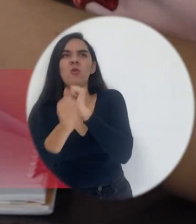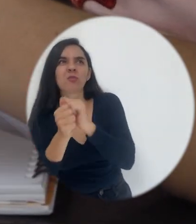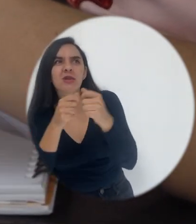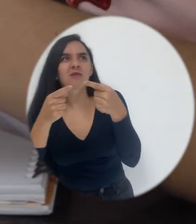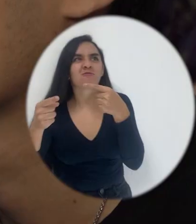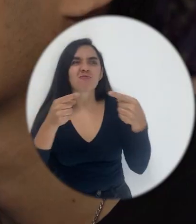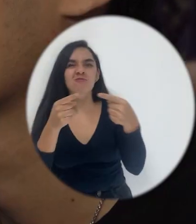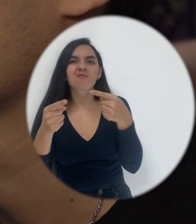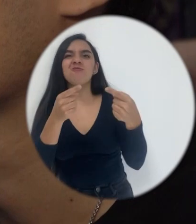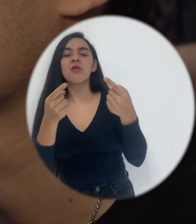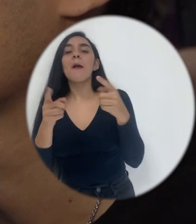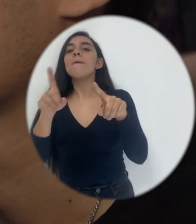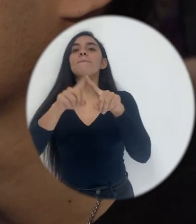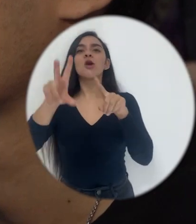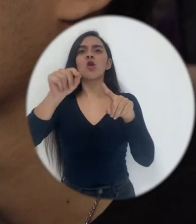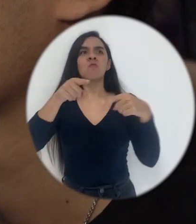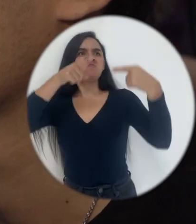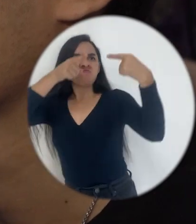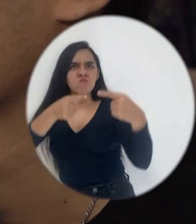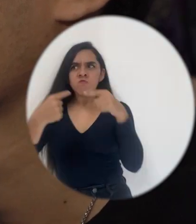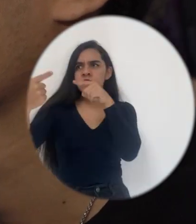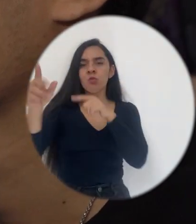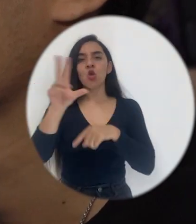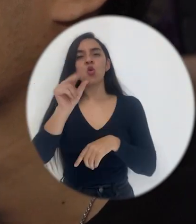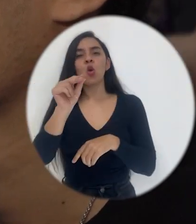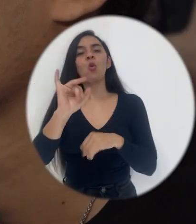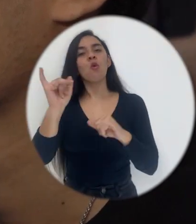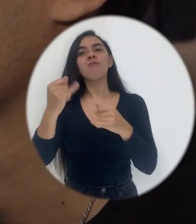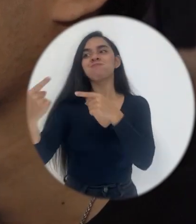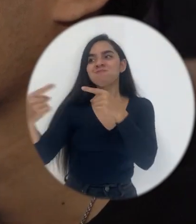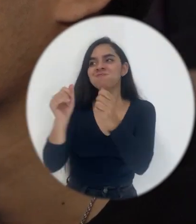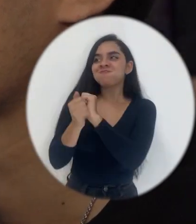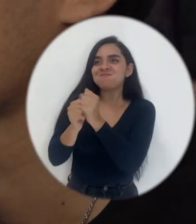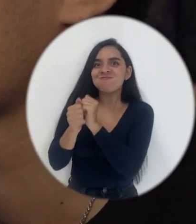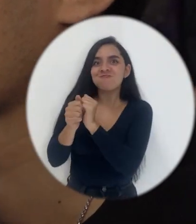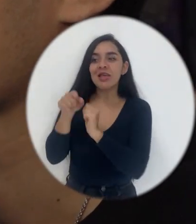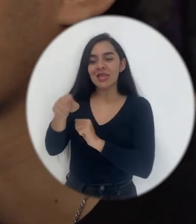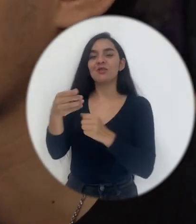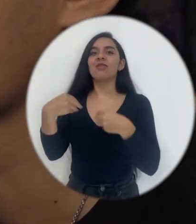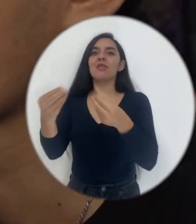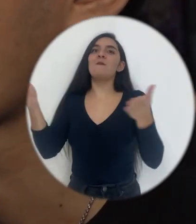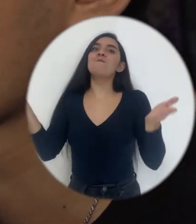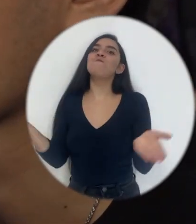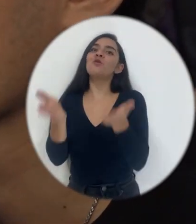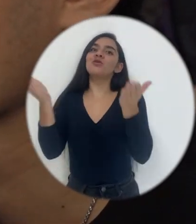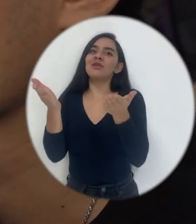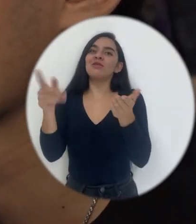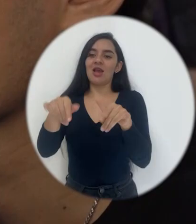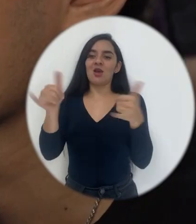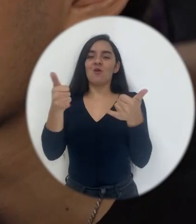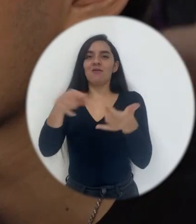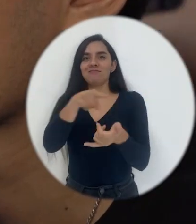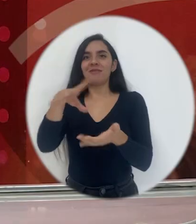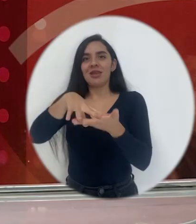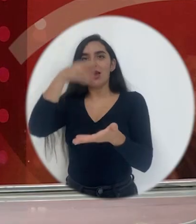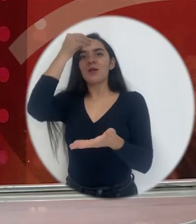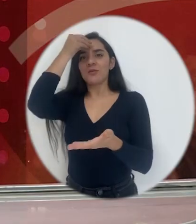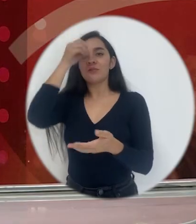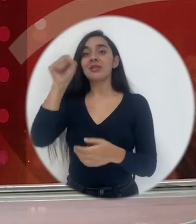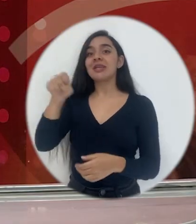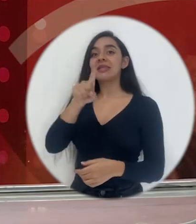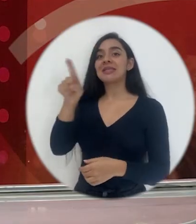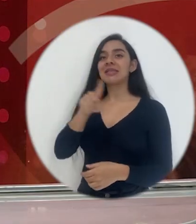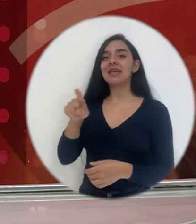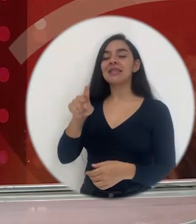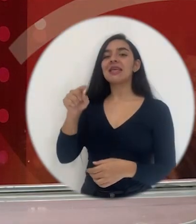pero hay que trabajar esa manera de competir, ¿verdad? De una manera sana. Sana. Y eso se motiva muchísimo, ¿verdad? Y aprenden. Sí.